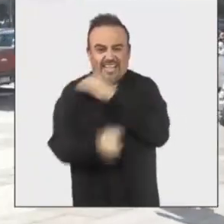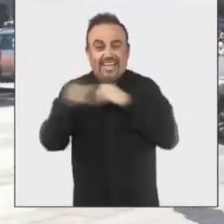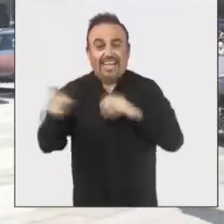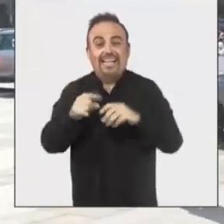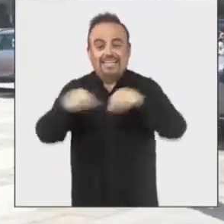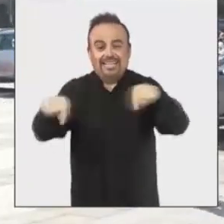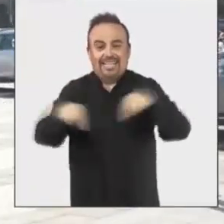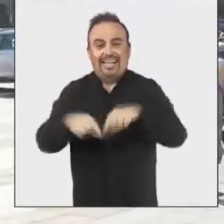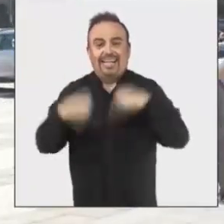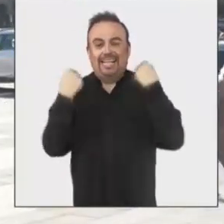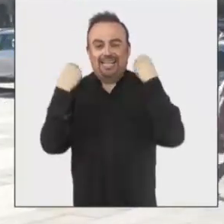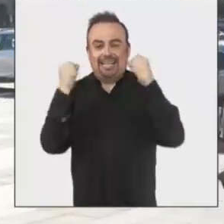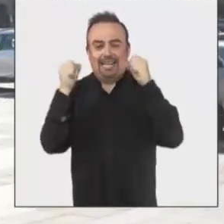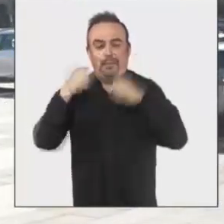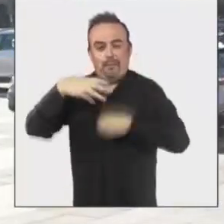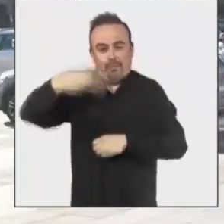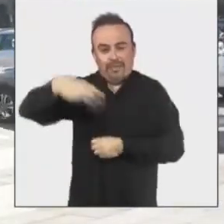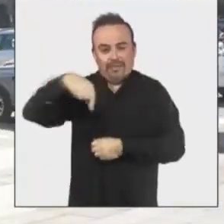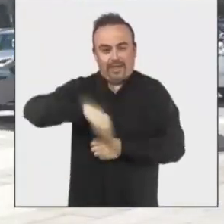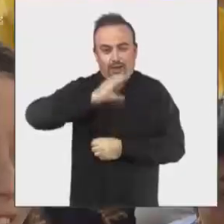gimnasio municipal de Concepción.